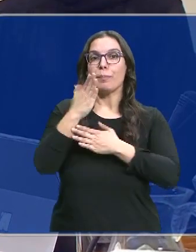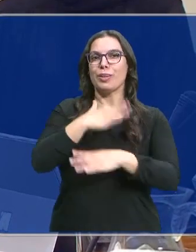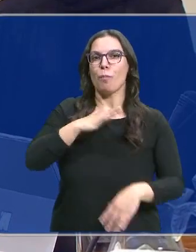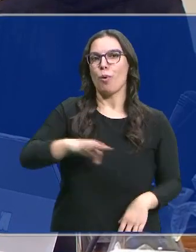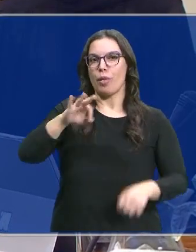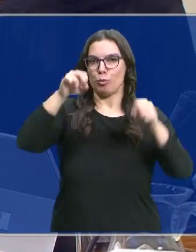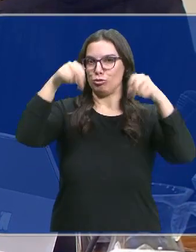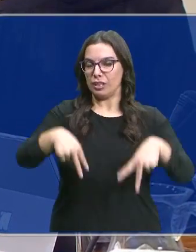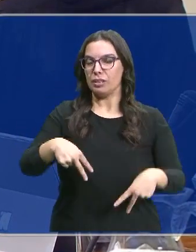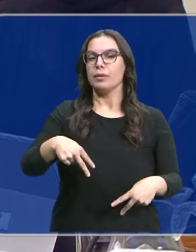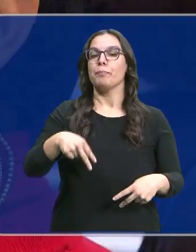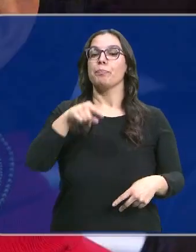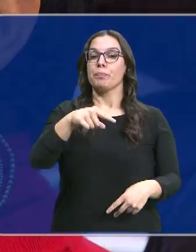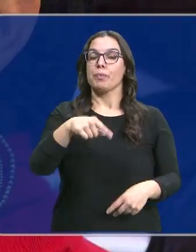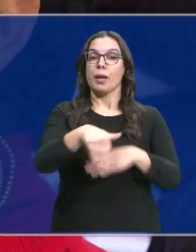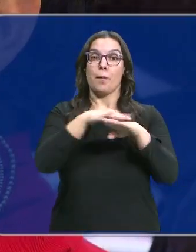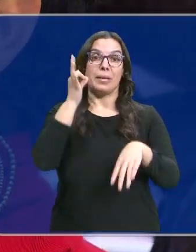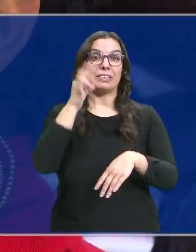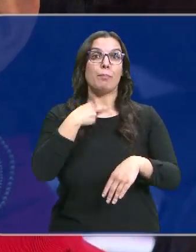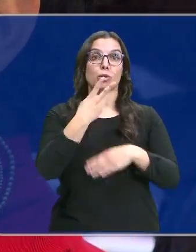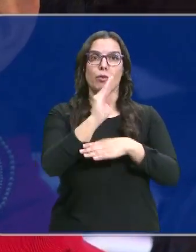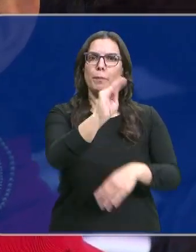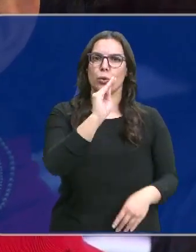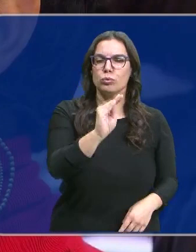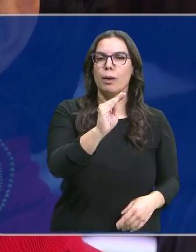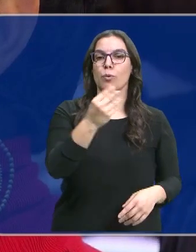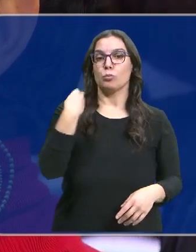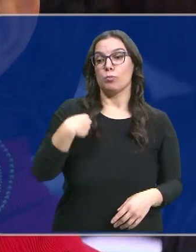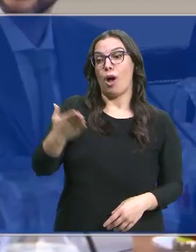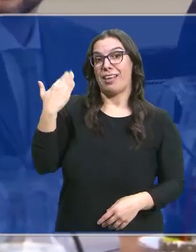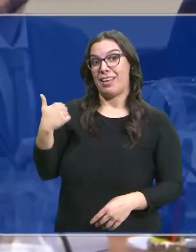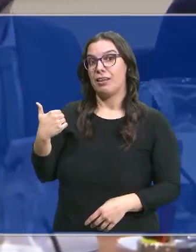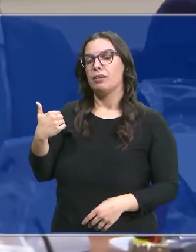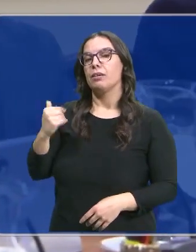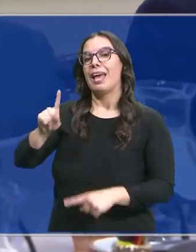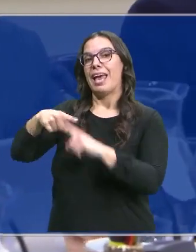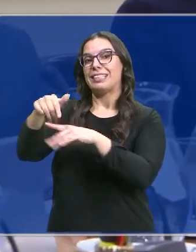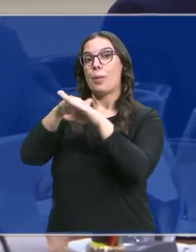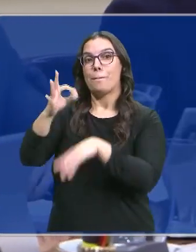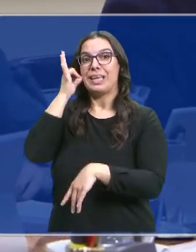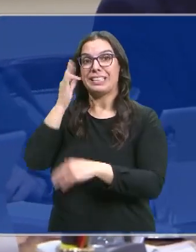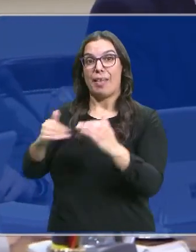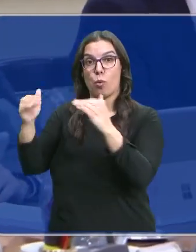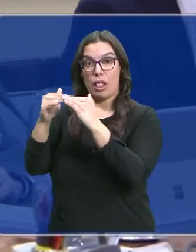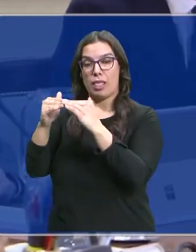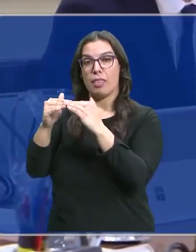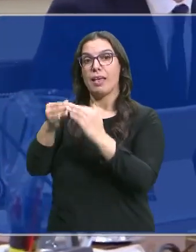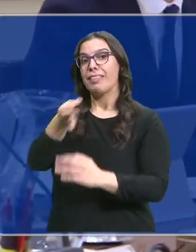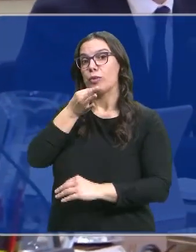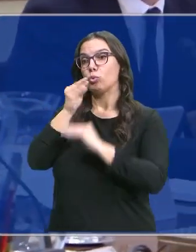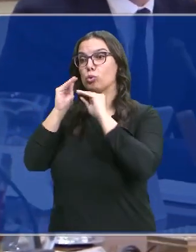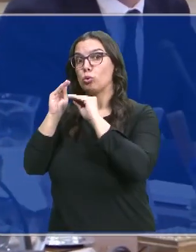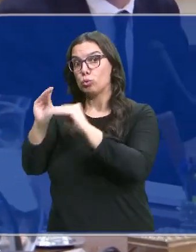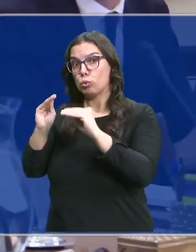de Podemos. Se le ha preguntado a la ministra portavoz por la reacción de ayer de Irene Montero en el traspaso de su cartera, pero